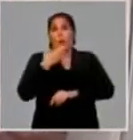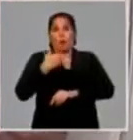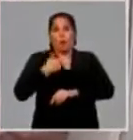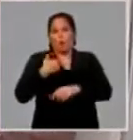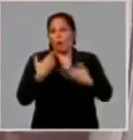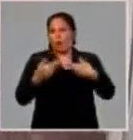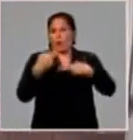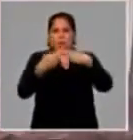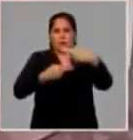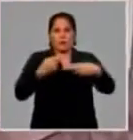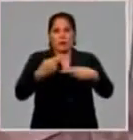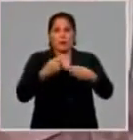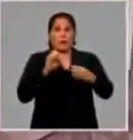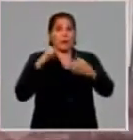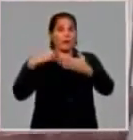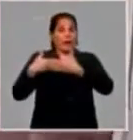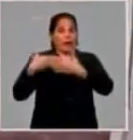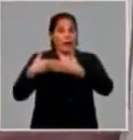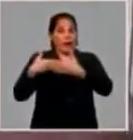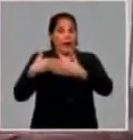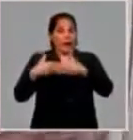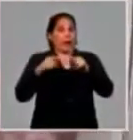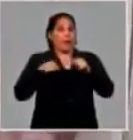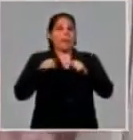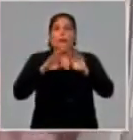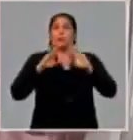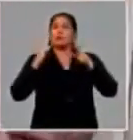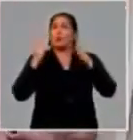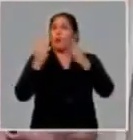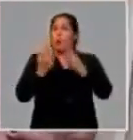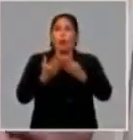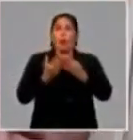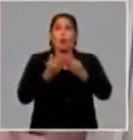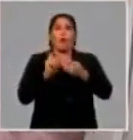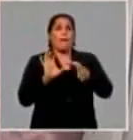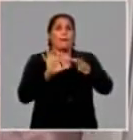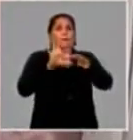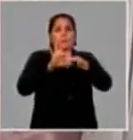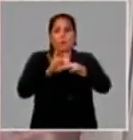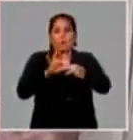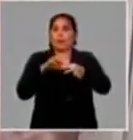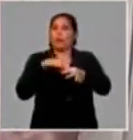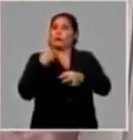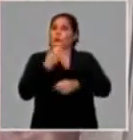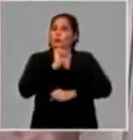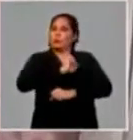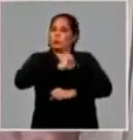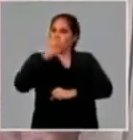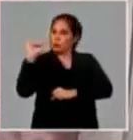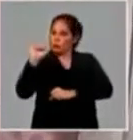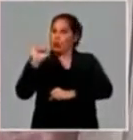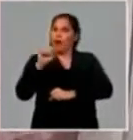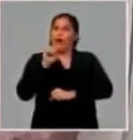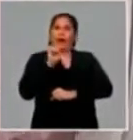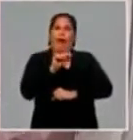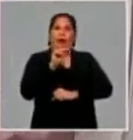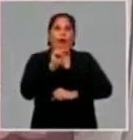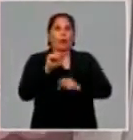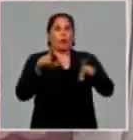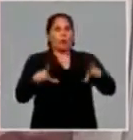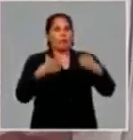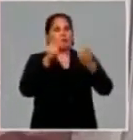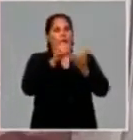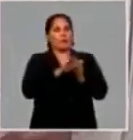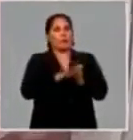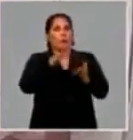vincín. Que nuestra empresa, con todos los que se asocian actores, hemos logrado puntualmente cumplir